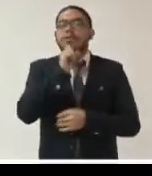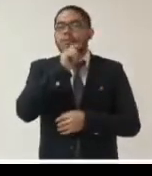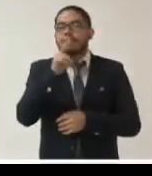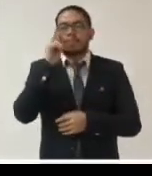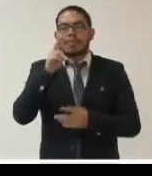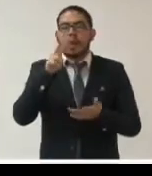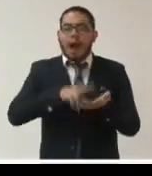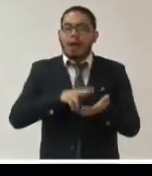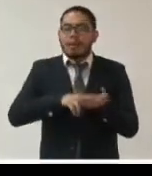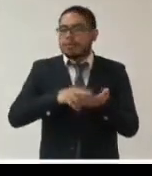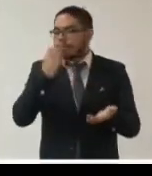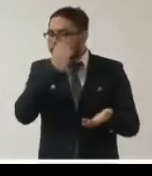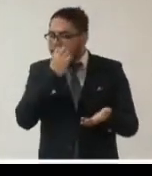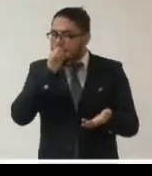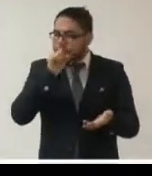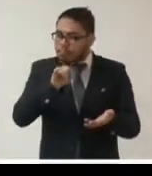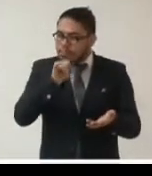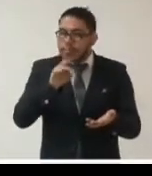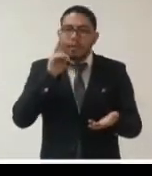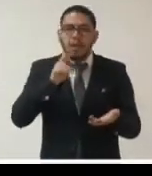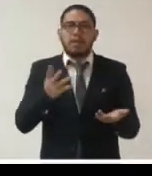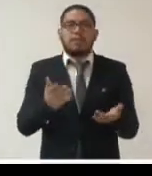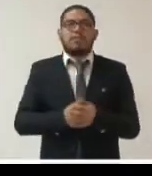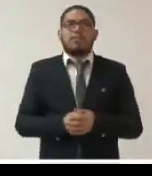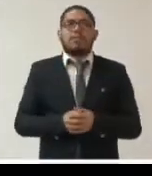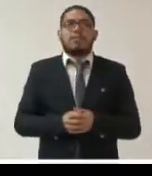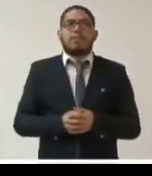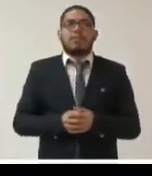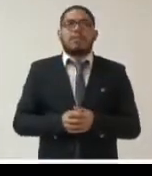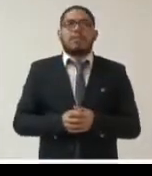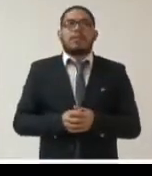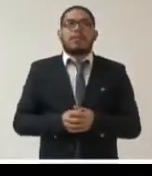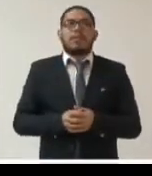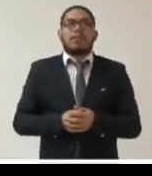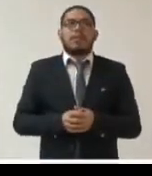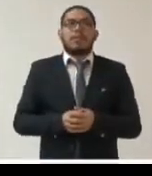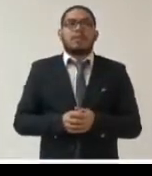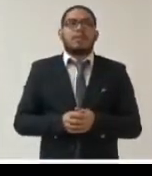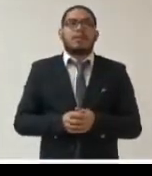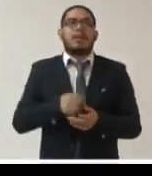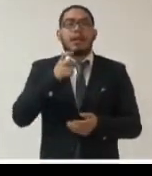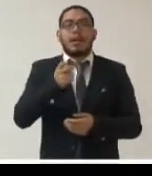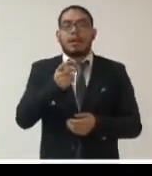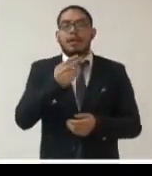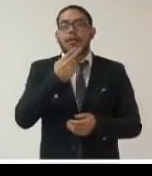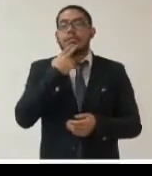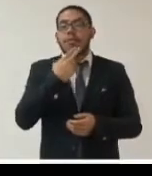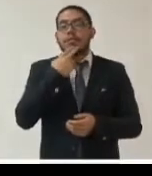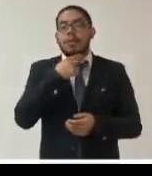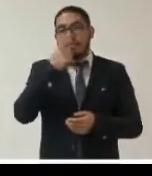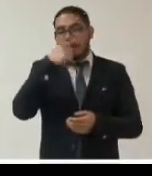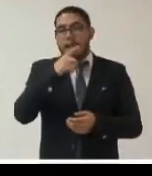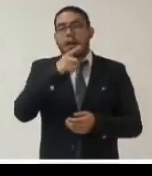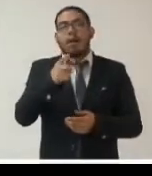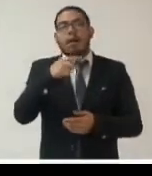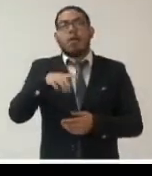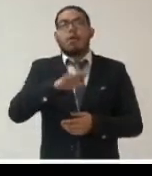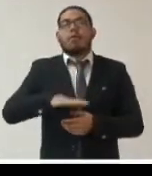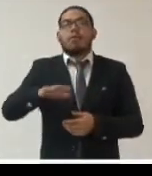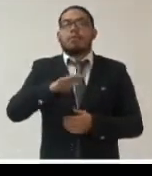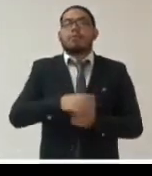valándolo porque cumple con los límites suficientes incluso yo creo que esto ha servido para que las autoridades públicas